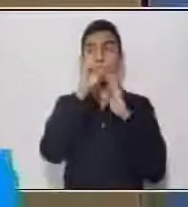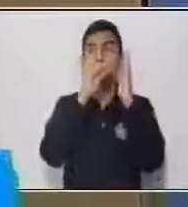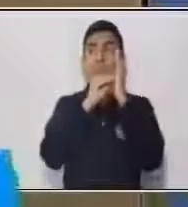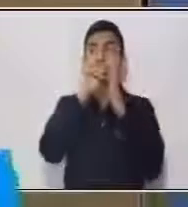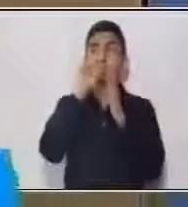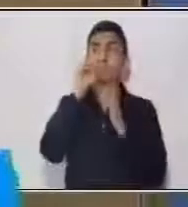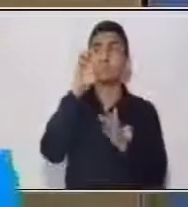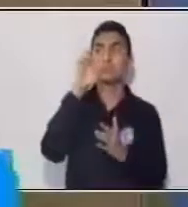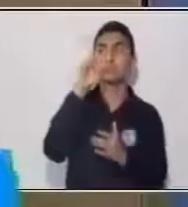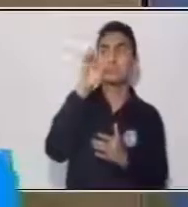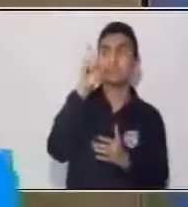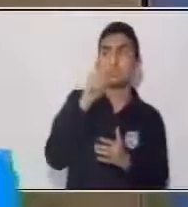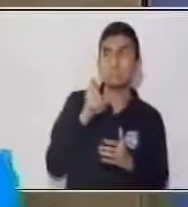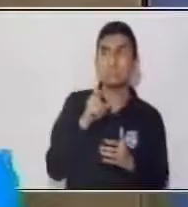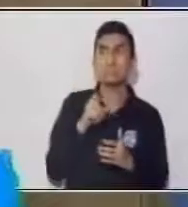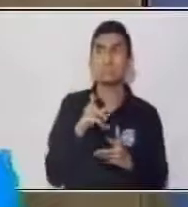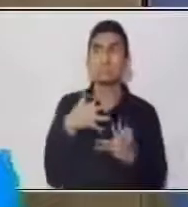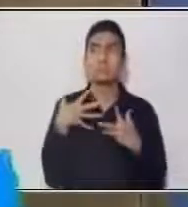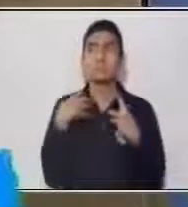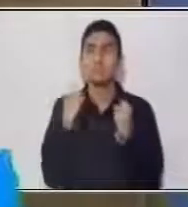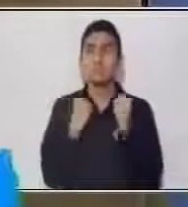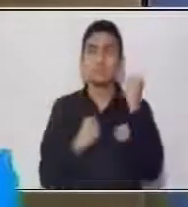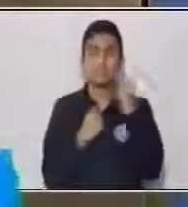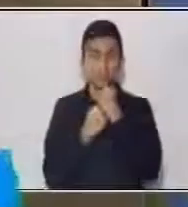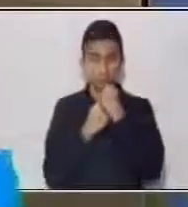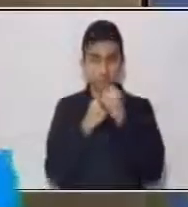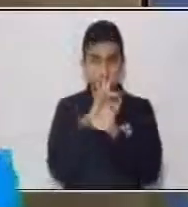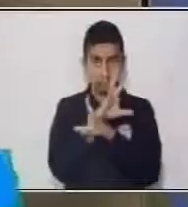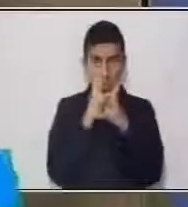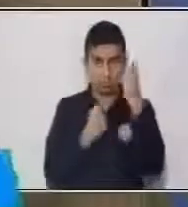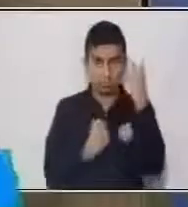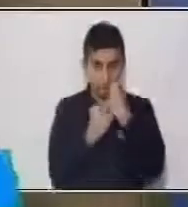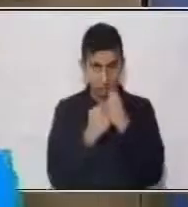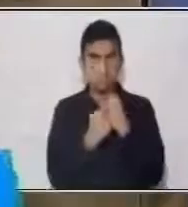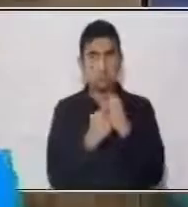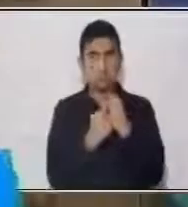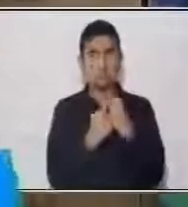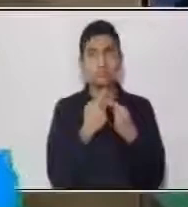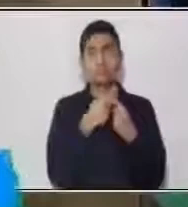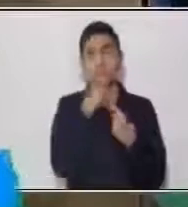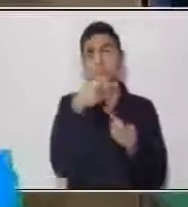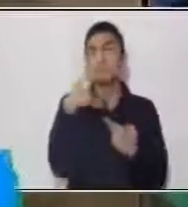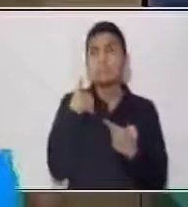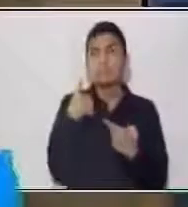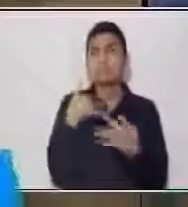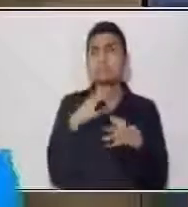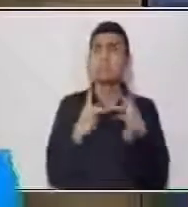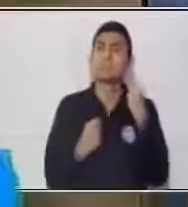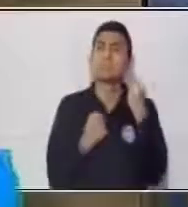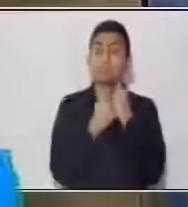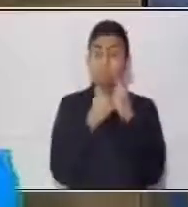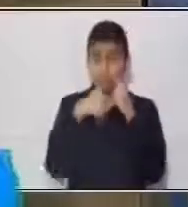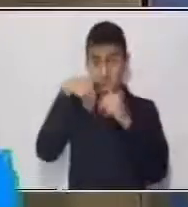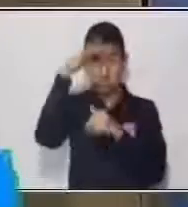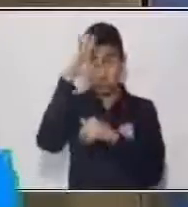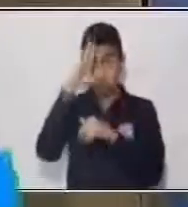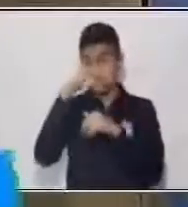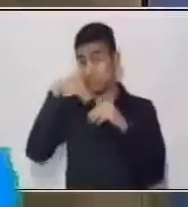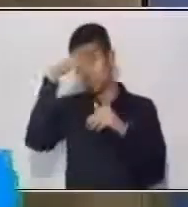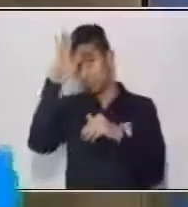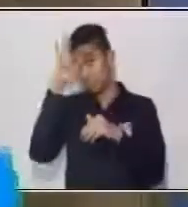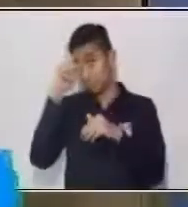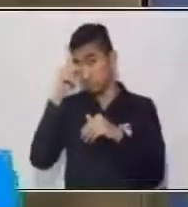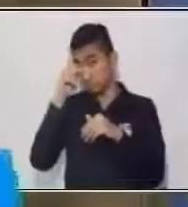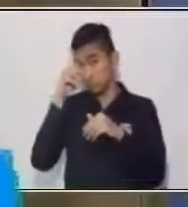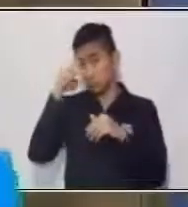la fuerza empuja, pero también hay información que sostiene, que entre más grande sea